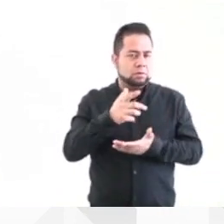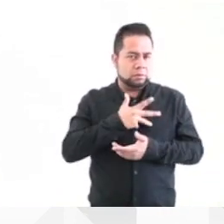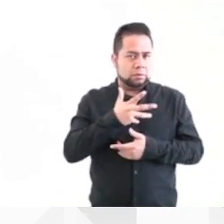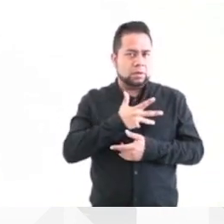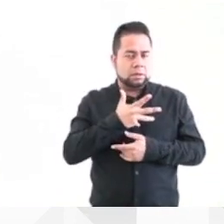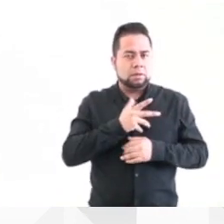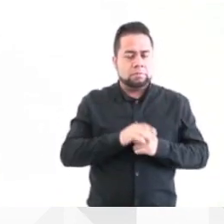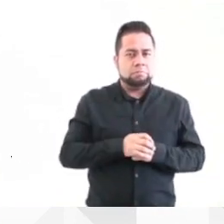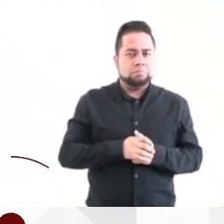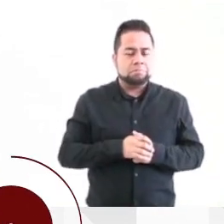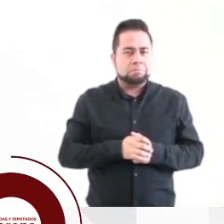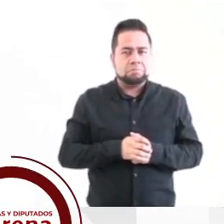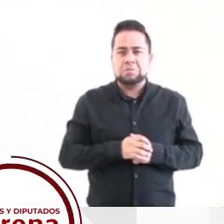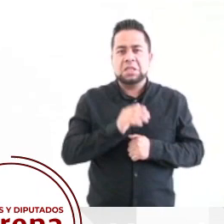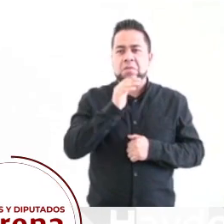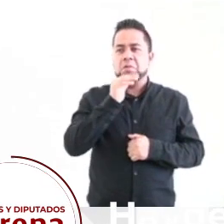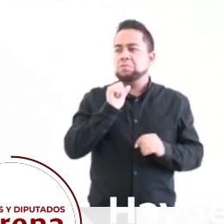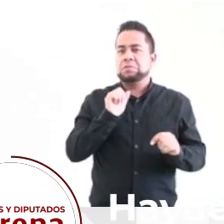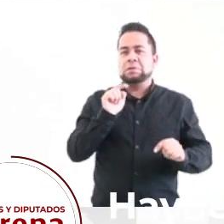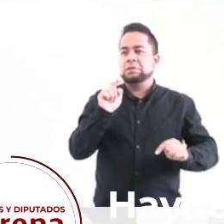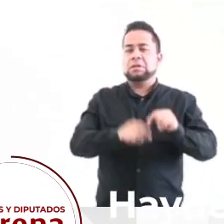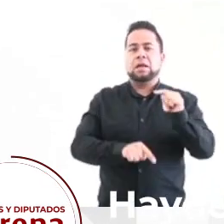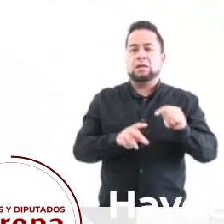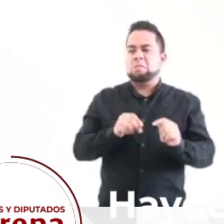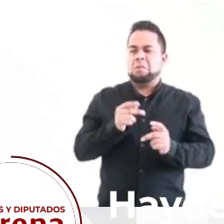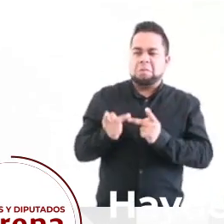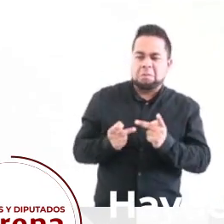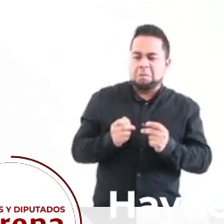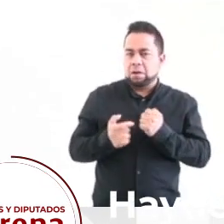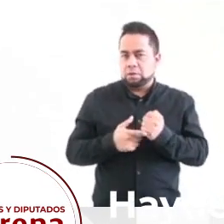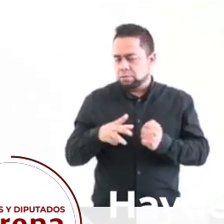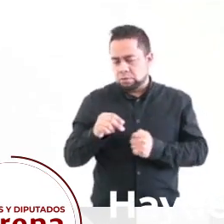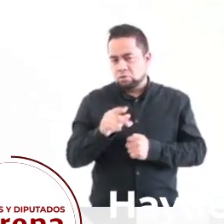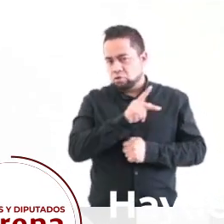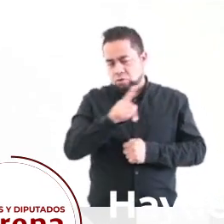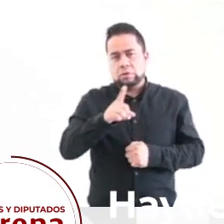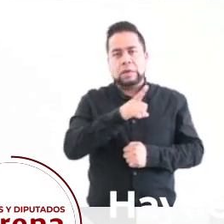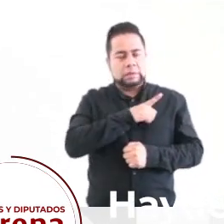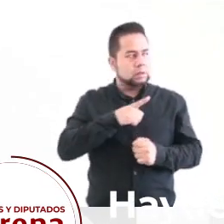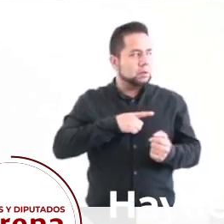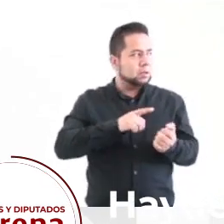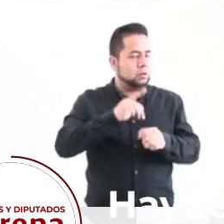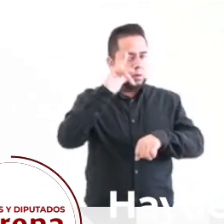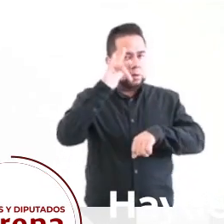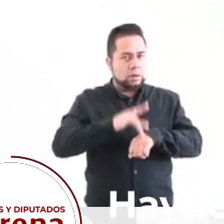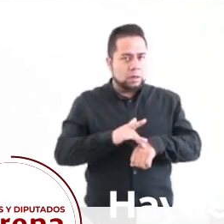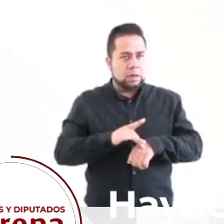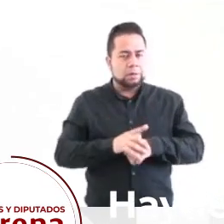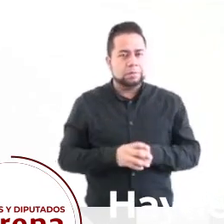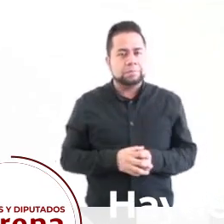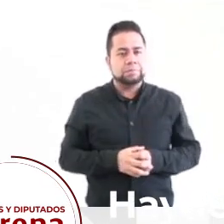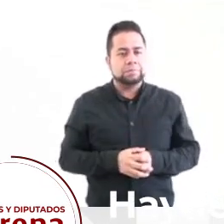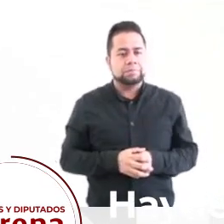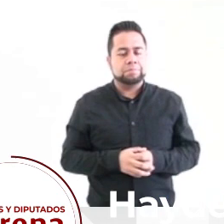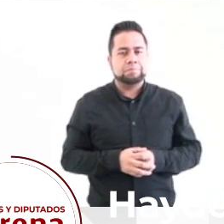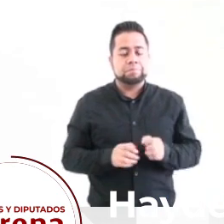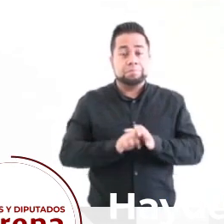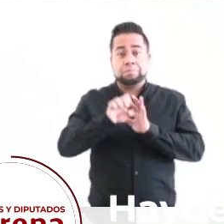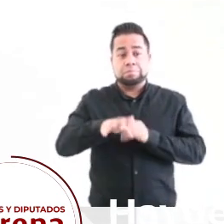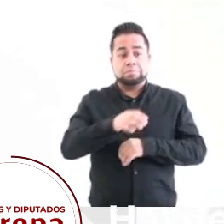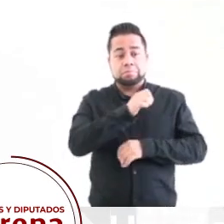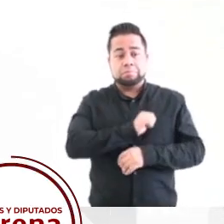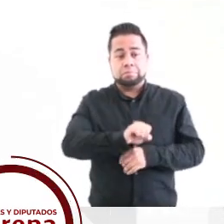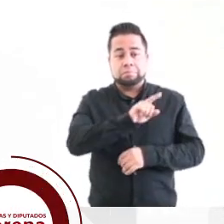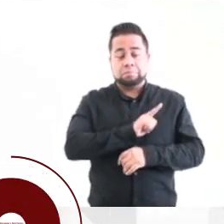pues bajo ningún concepto debe ser cuestionado y del cual todos y todas debemos gozar. Una parte de la salud,